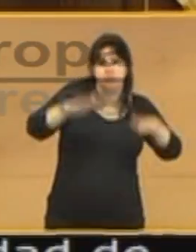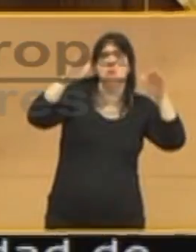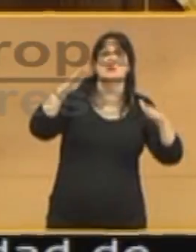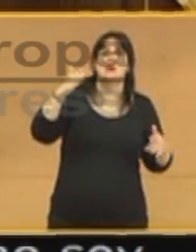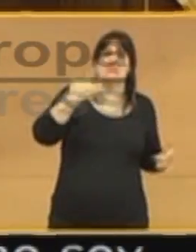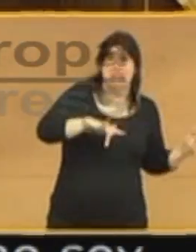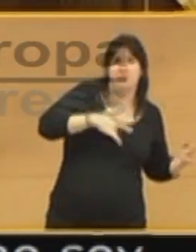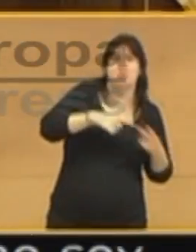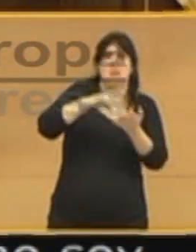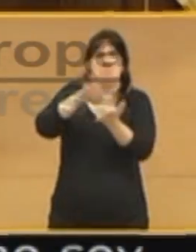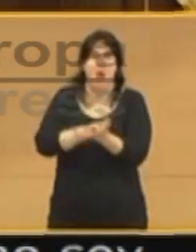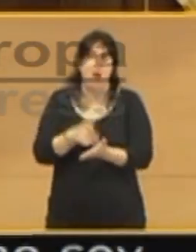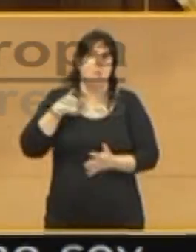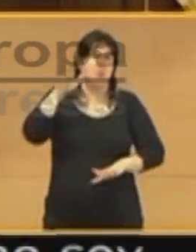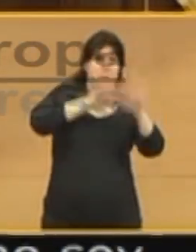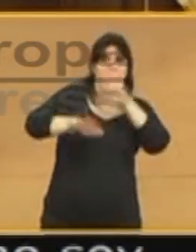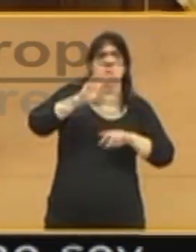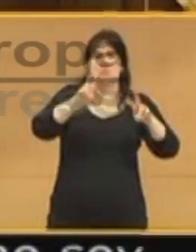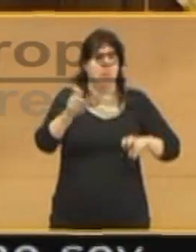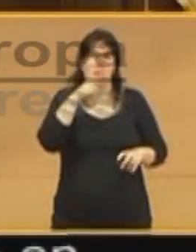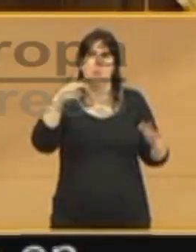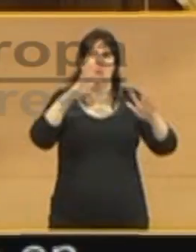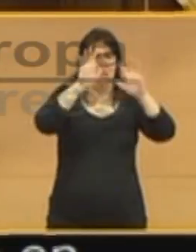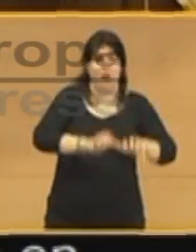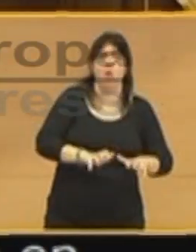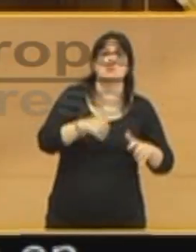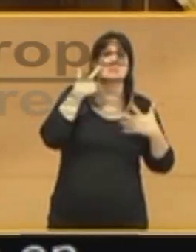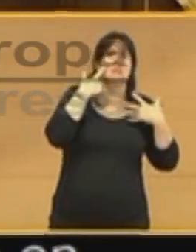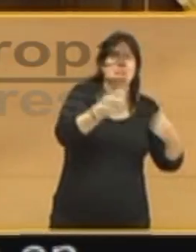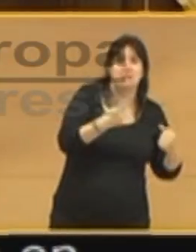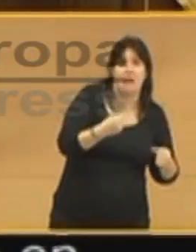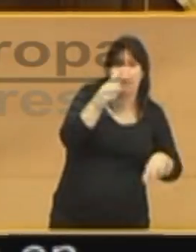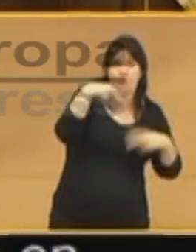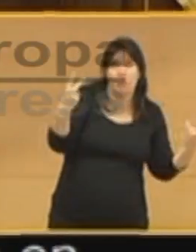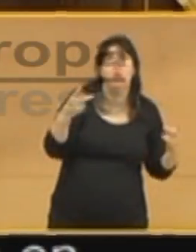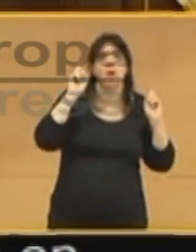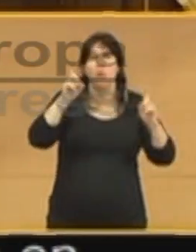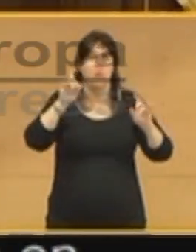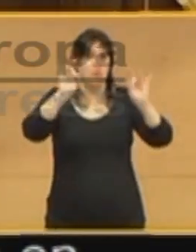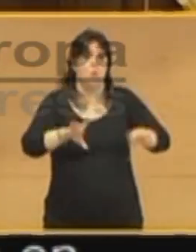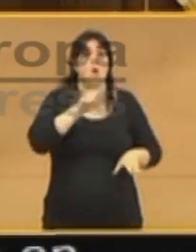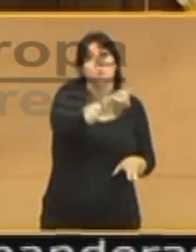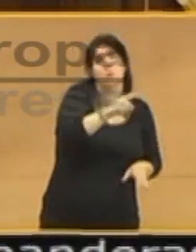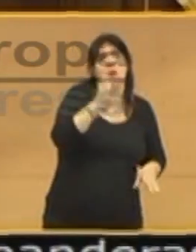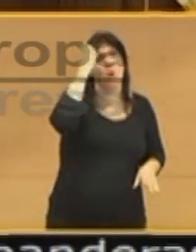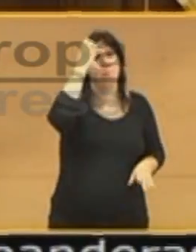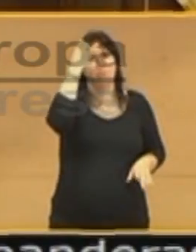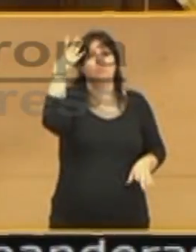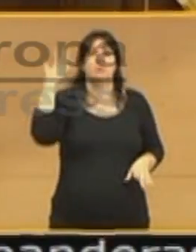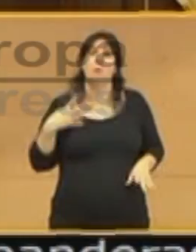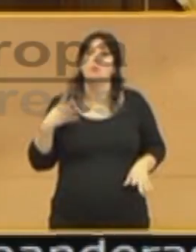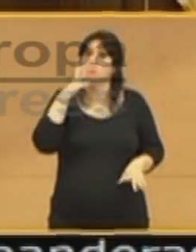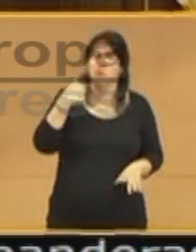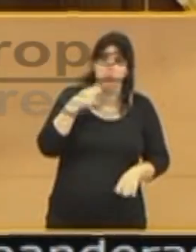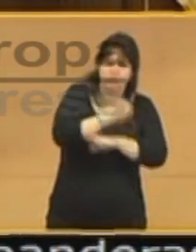recortes en sanidad pública y educación pública son los mismos los que hace usted que lo que hace el Puigdemont, pero no ignoro ese problema político. Pertenezco a un partido